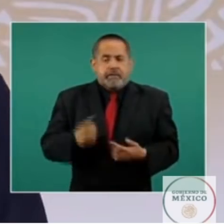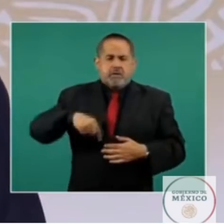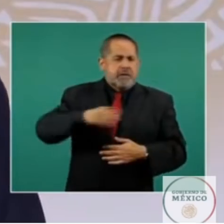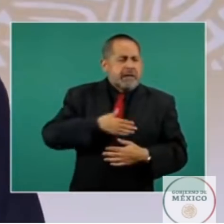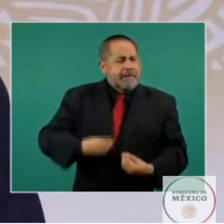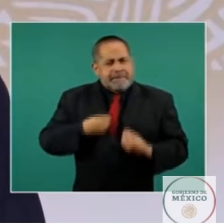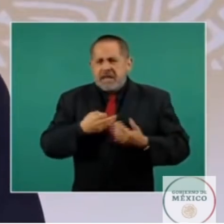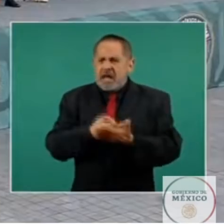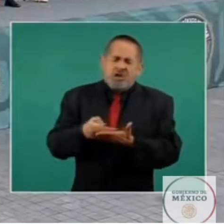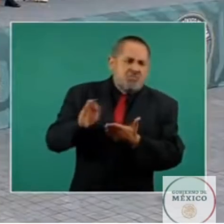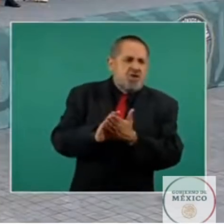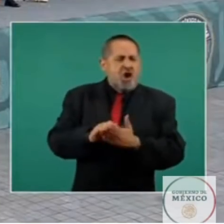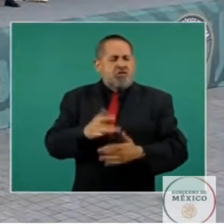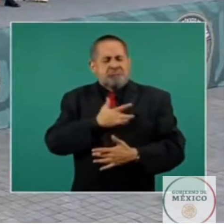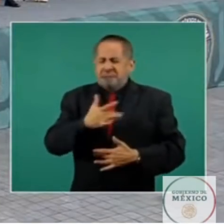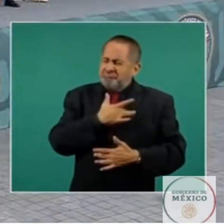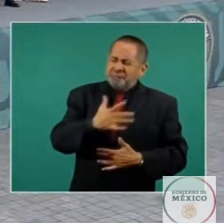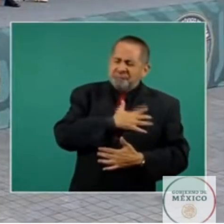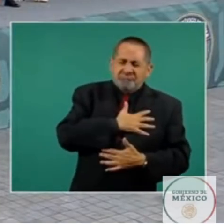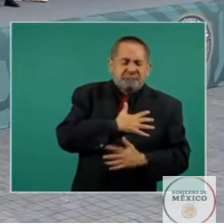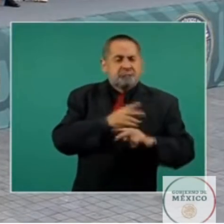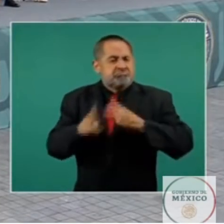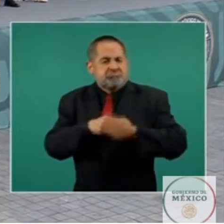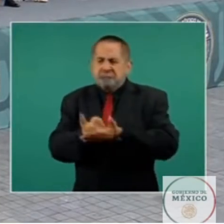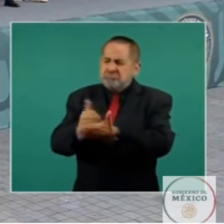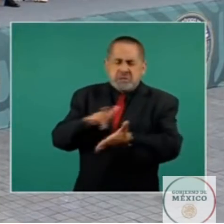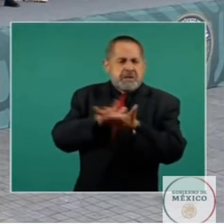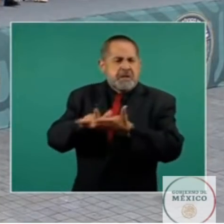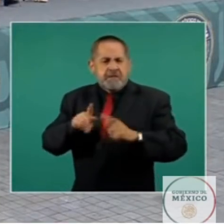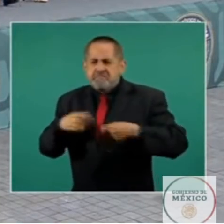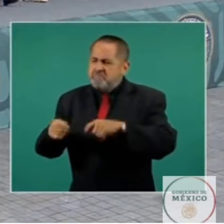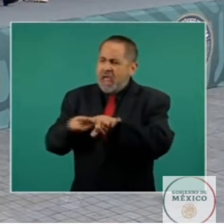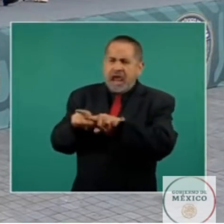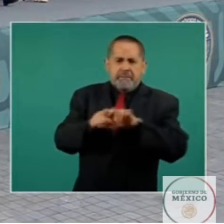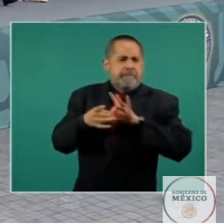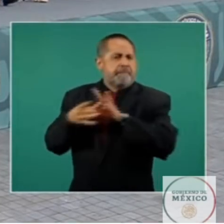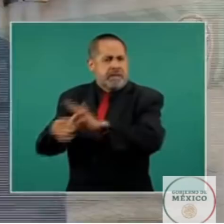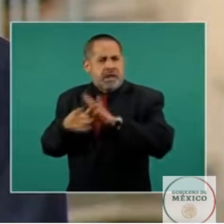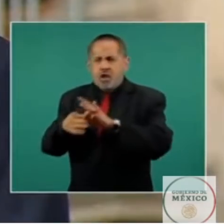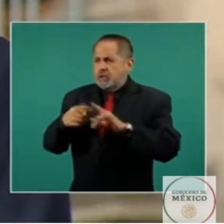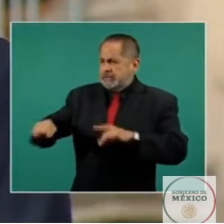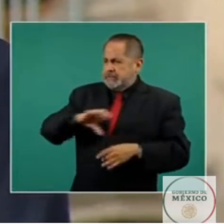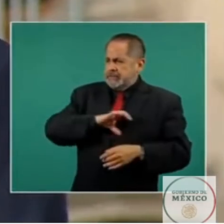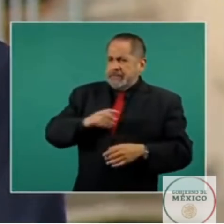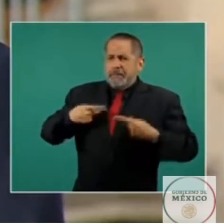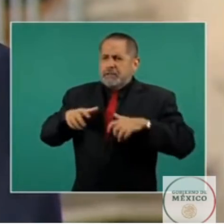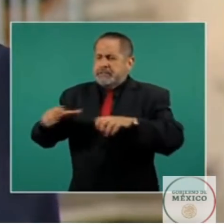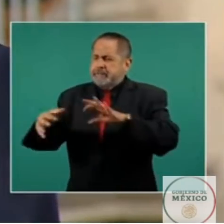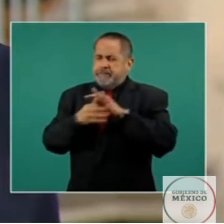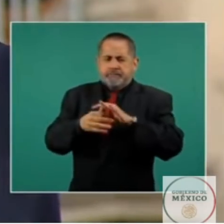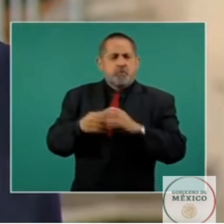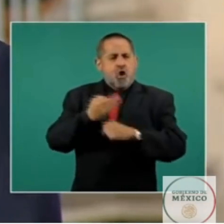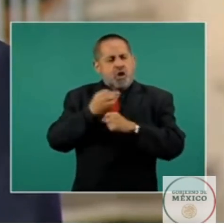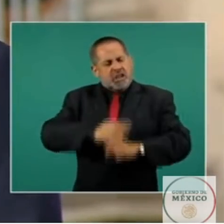energías alma y corazón a alimentar esa hermandad con la ternura de los pueblos rindo tributo aquí